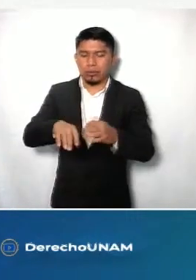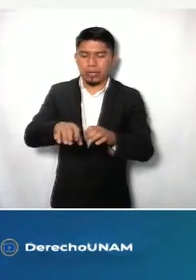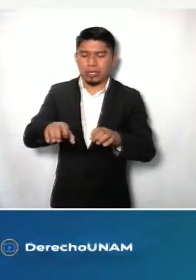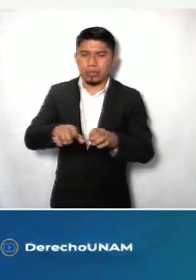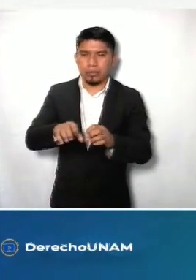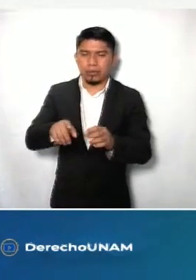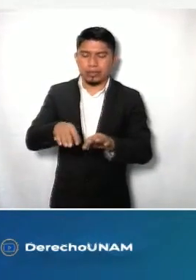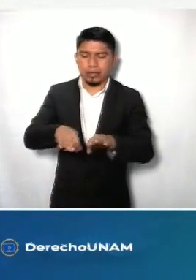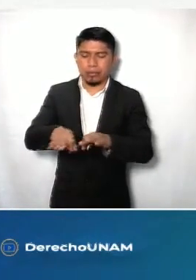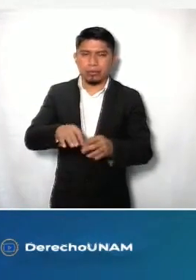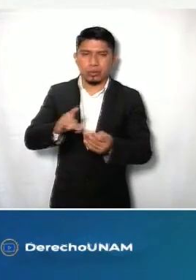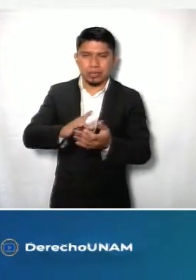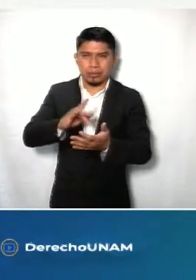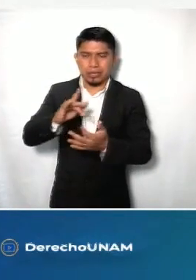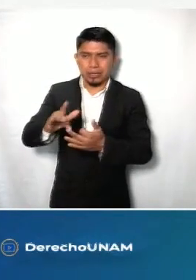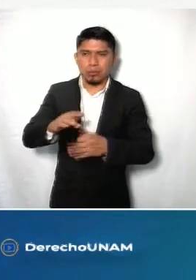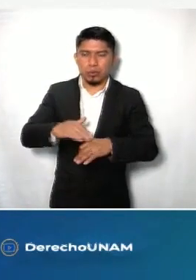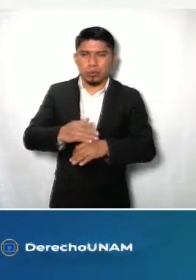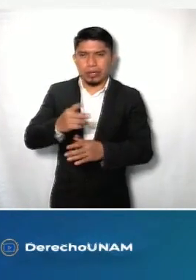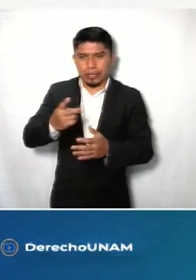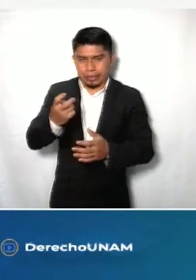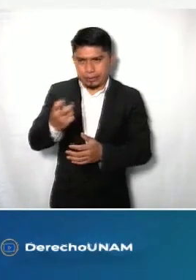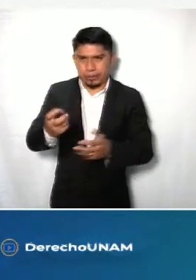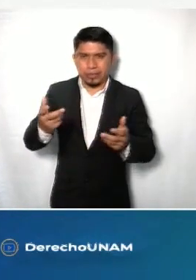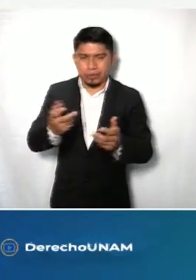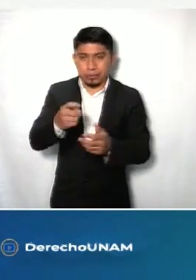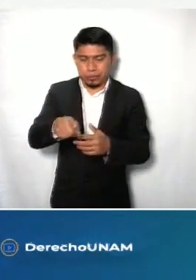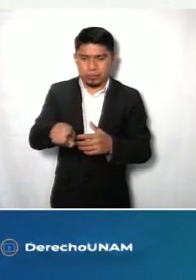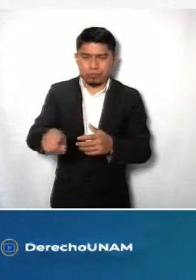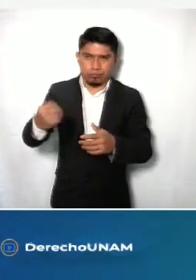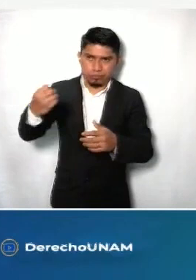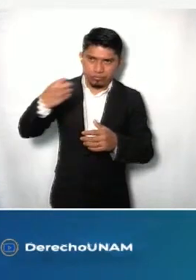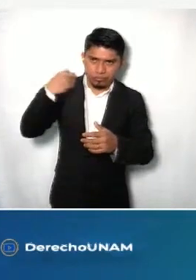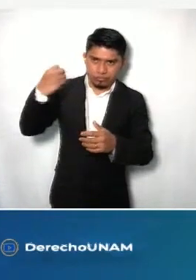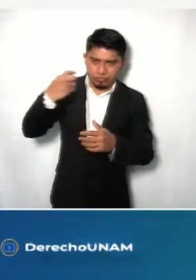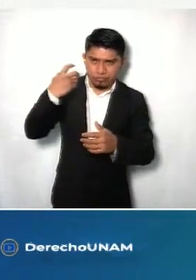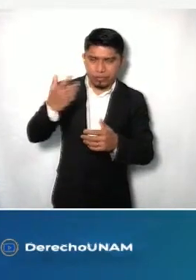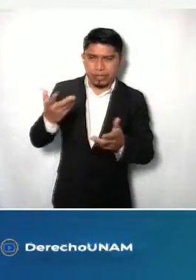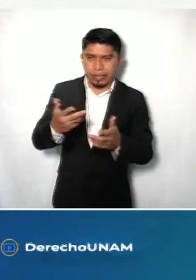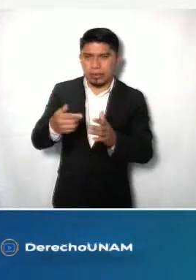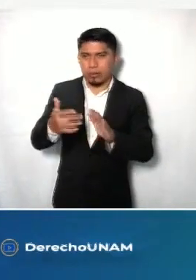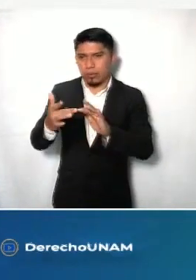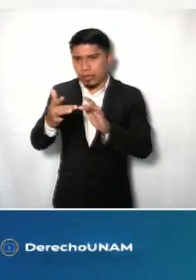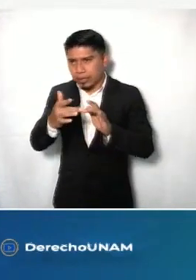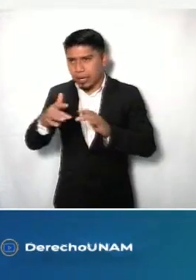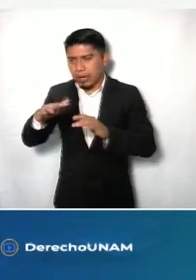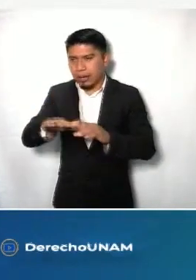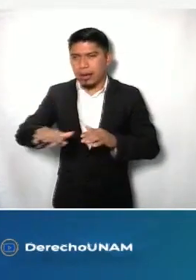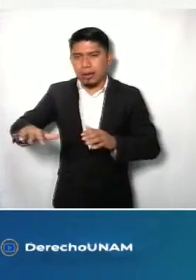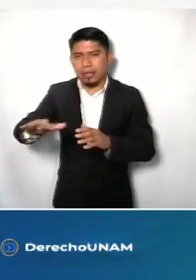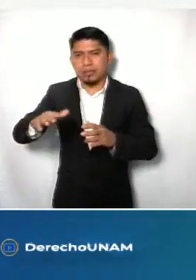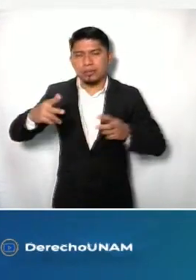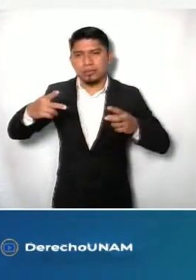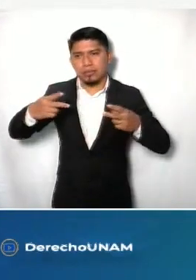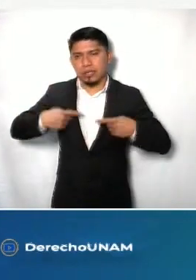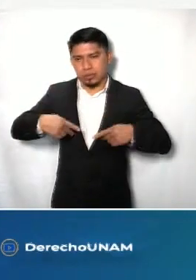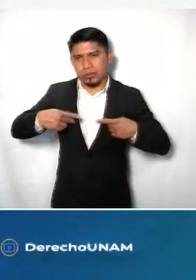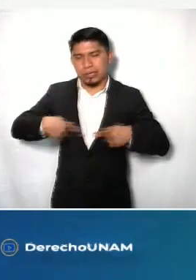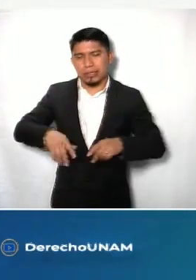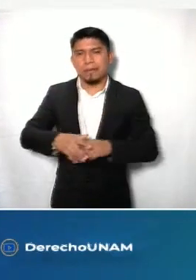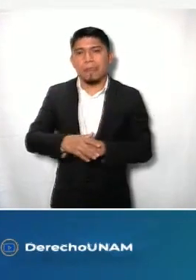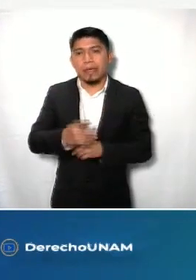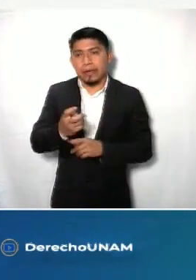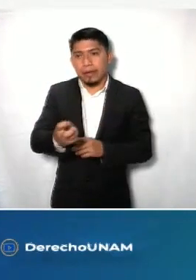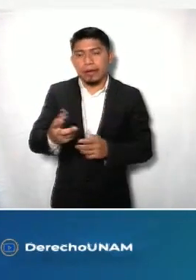trabajo, gracias por hacer realidad, una vez más, estos eventos que acercan, y que conectan más con las